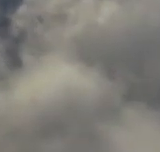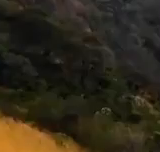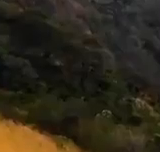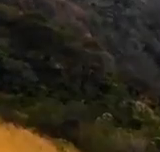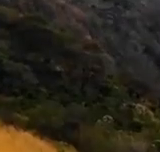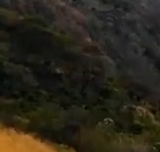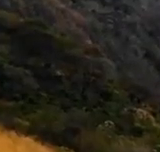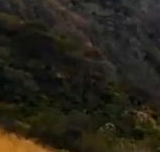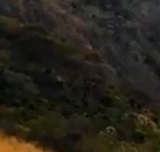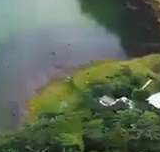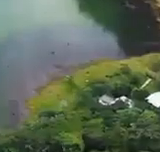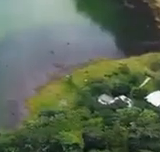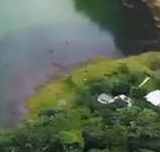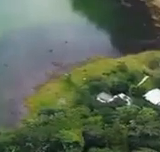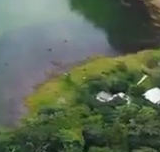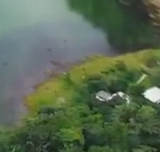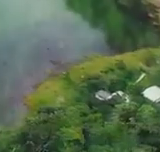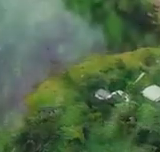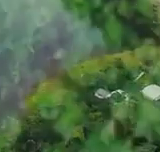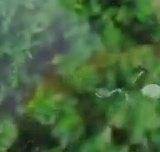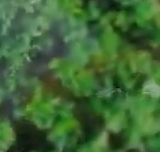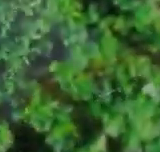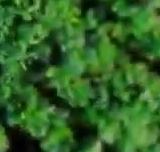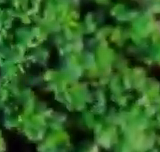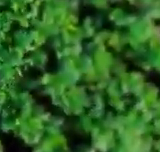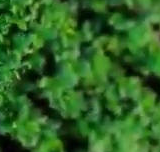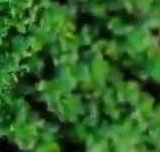Transmite el gobierno de El Salvador.